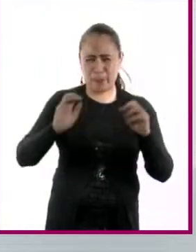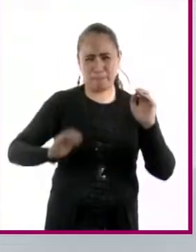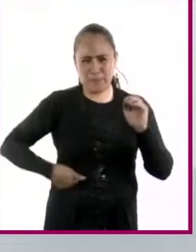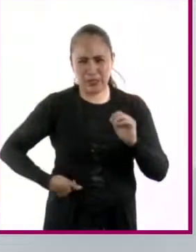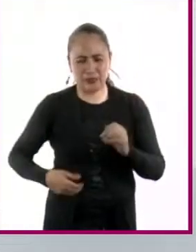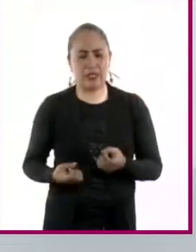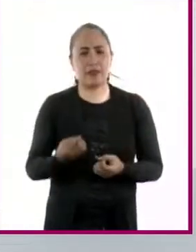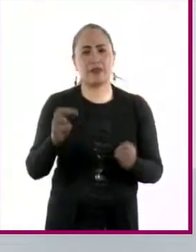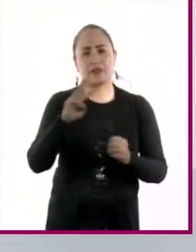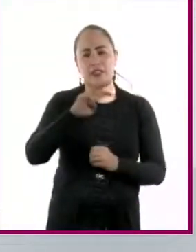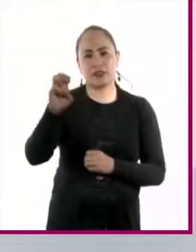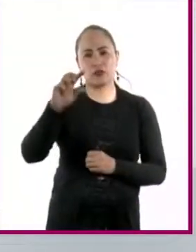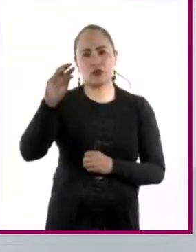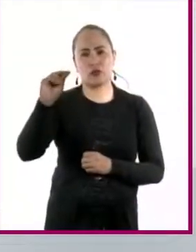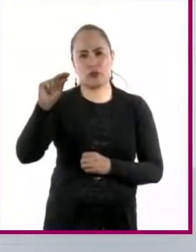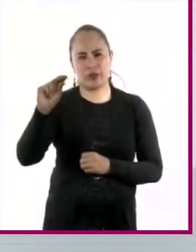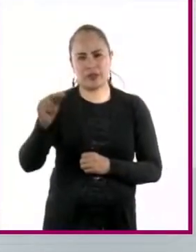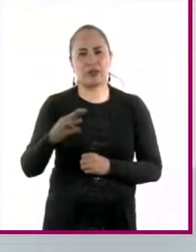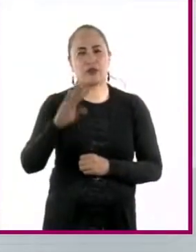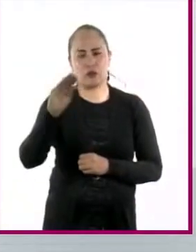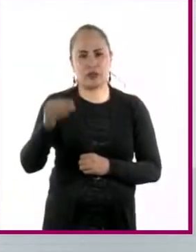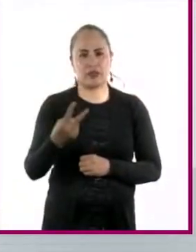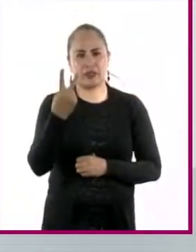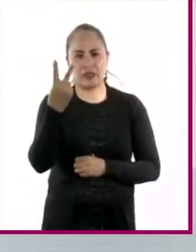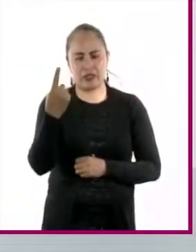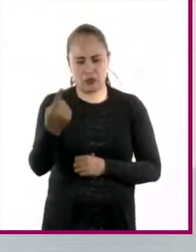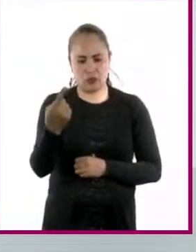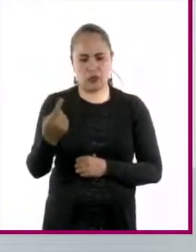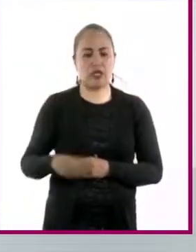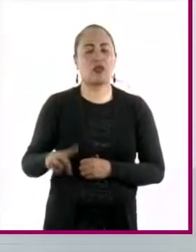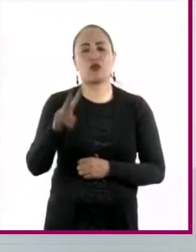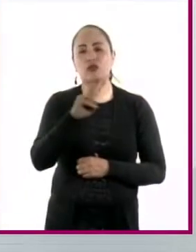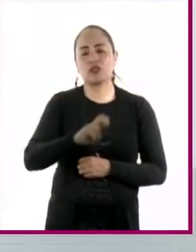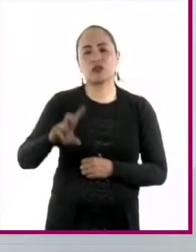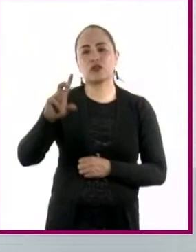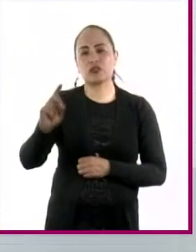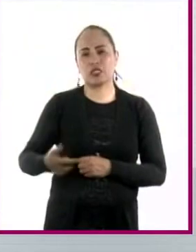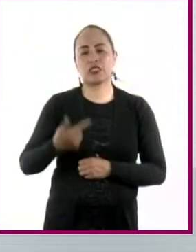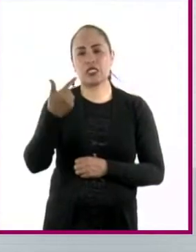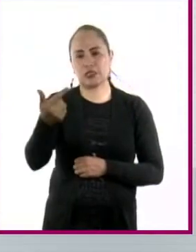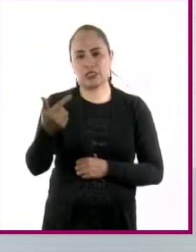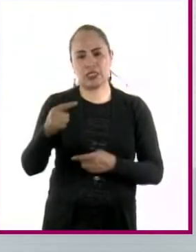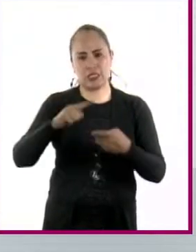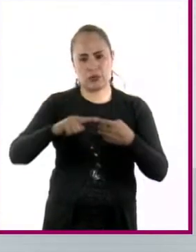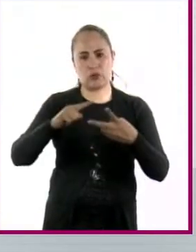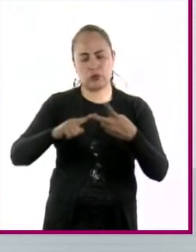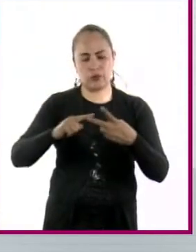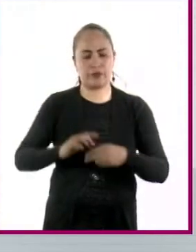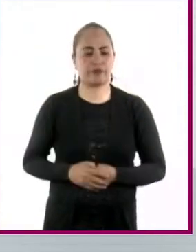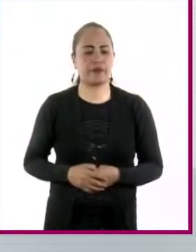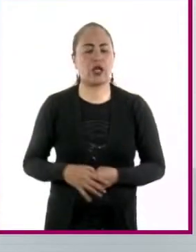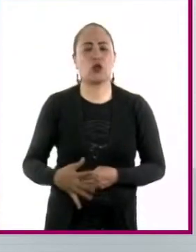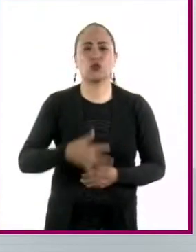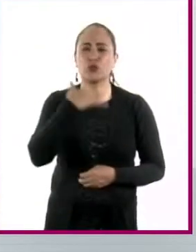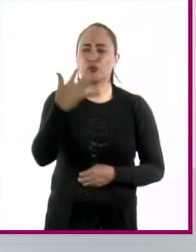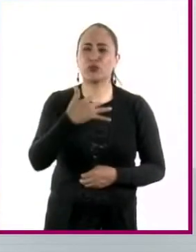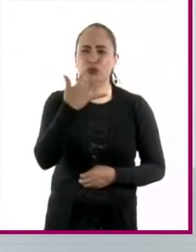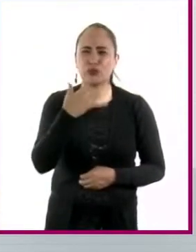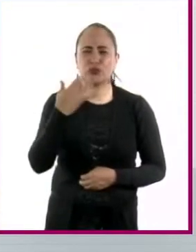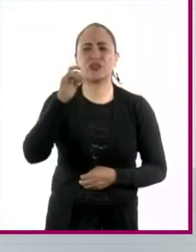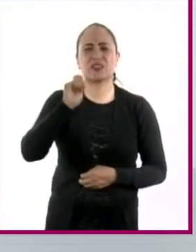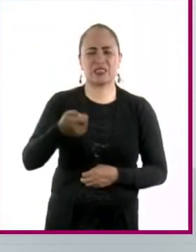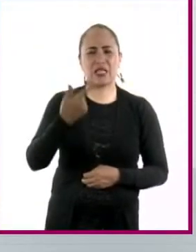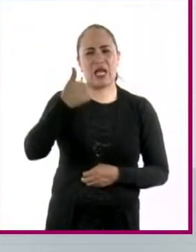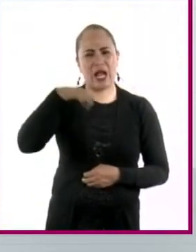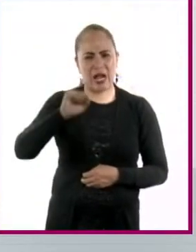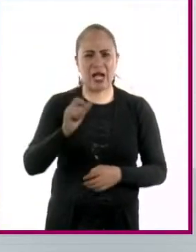con 391 y 237 emergencias respectivamente. Los contaminantes más comunes fueron la gasolina,